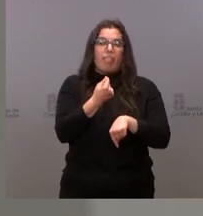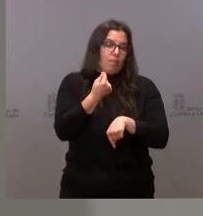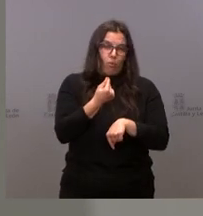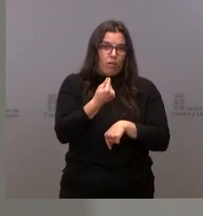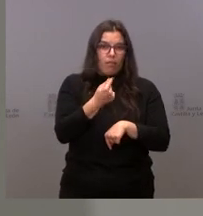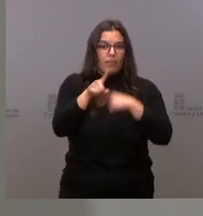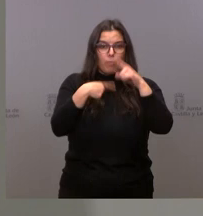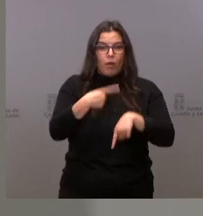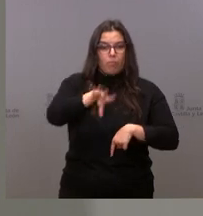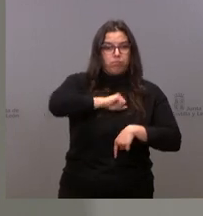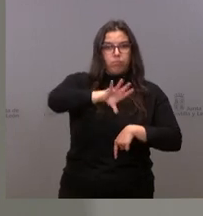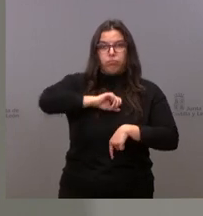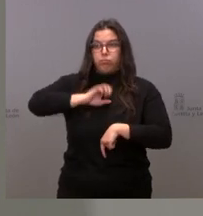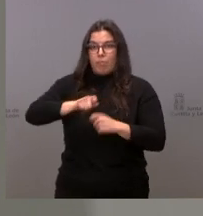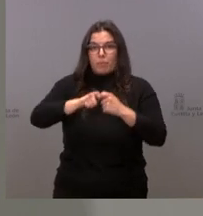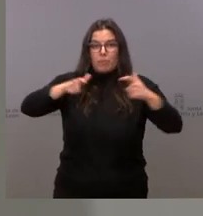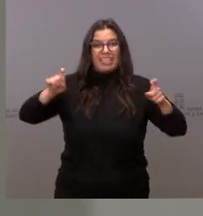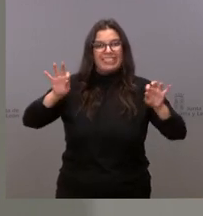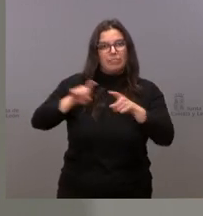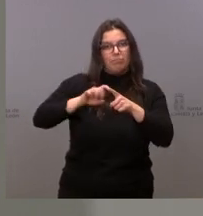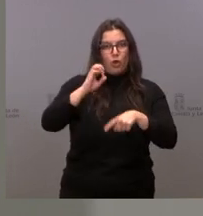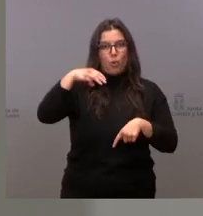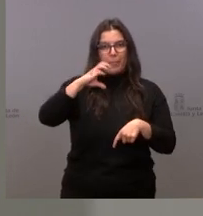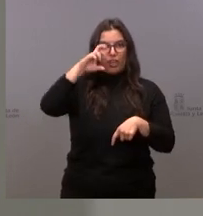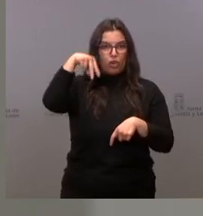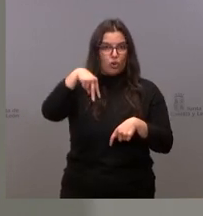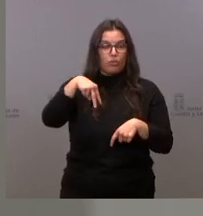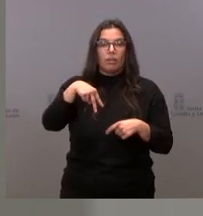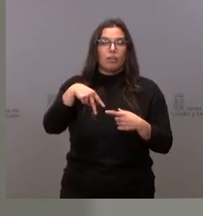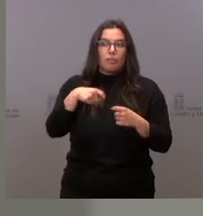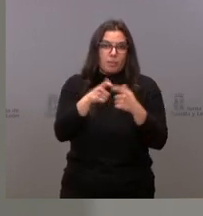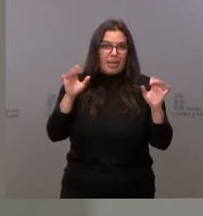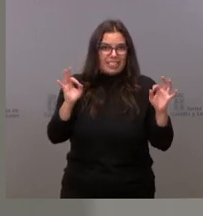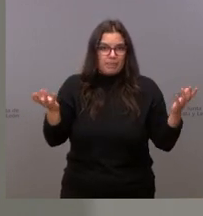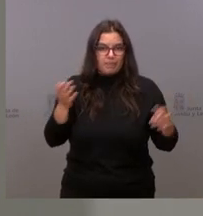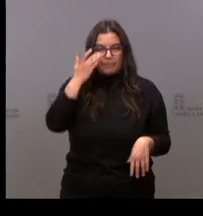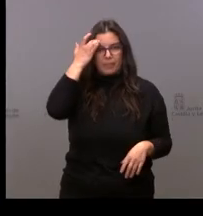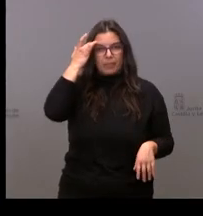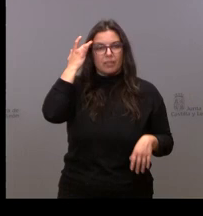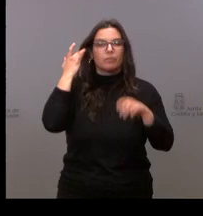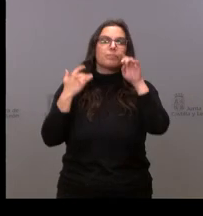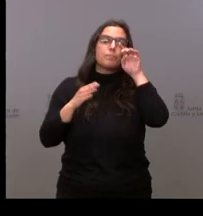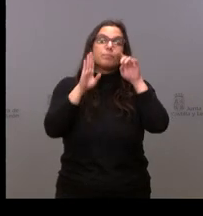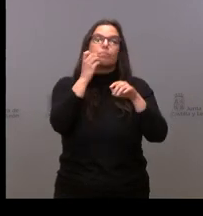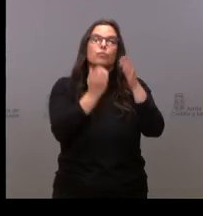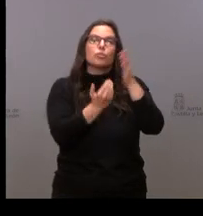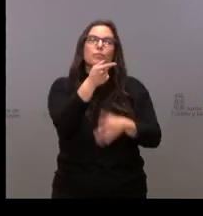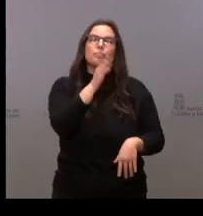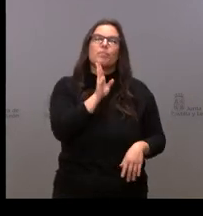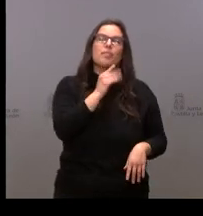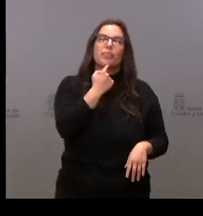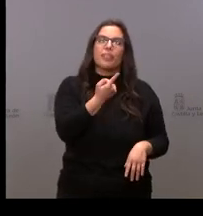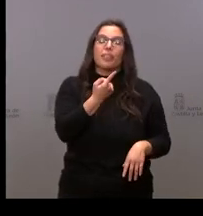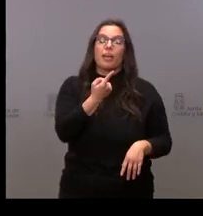todo el espacio con mucha probabilidad y, por tanto, va a aumentar el número de casos. Hola, buenos días. Cuando dice que la tasa de